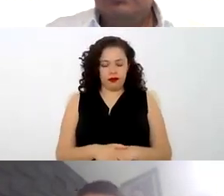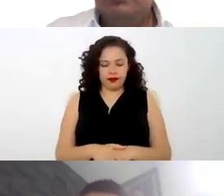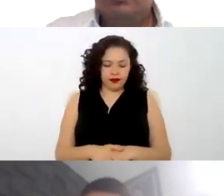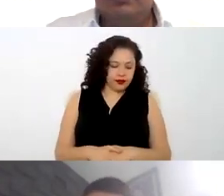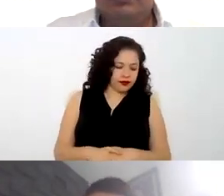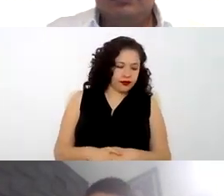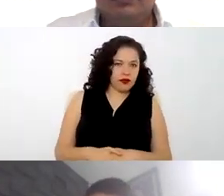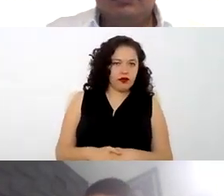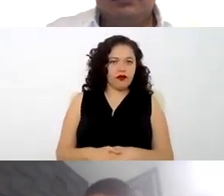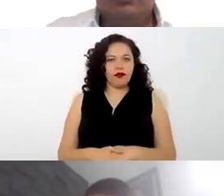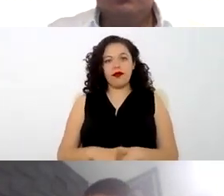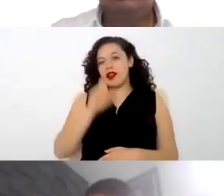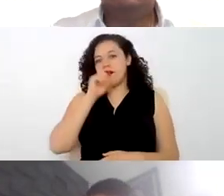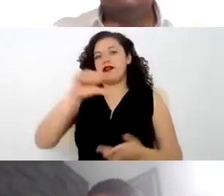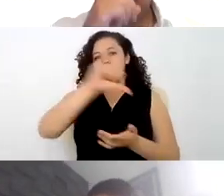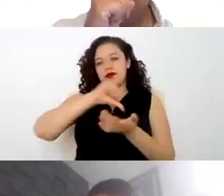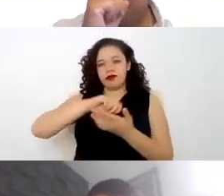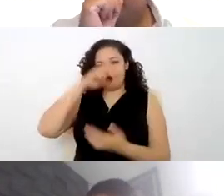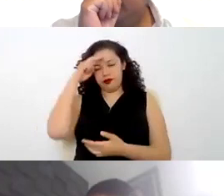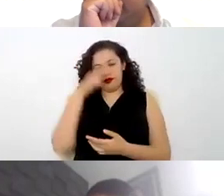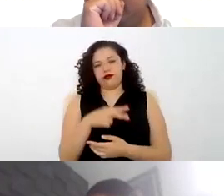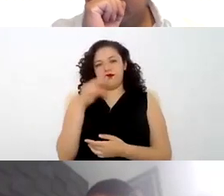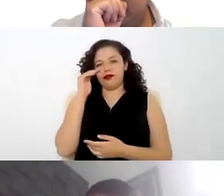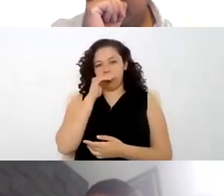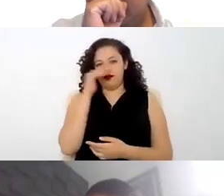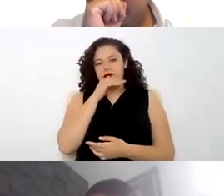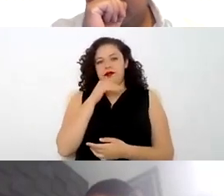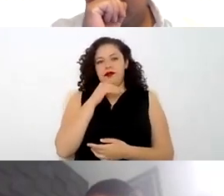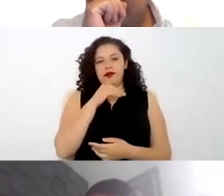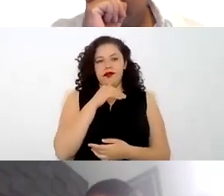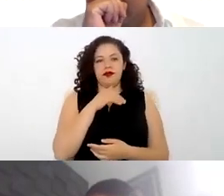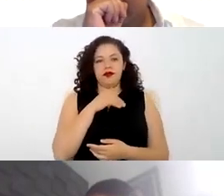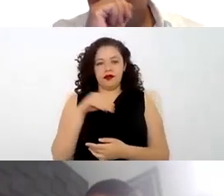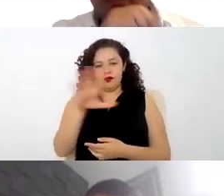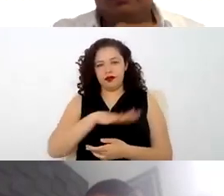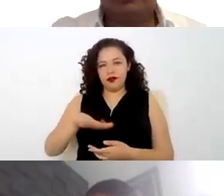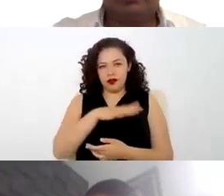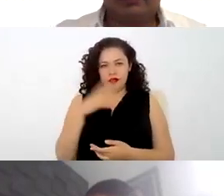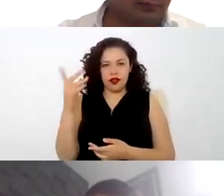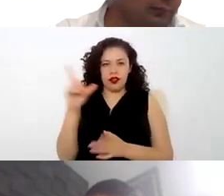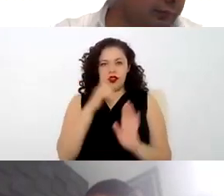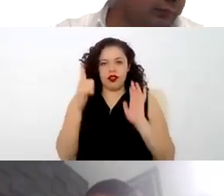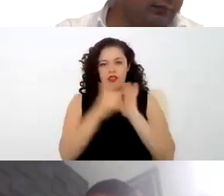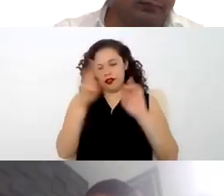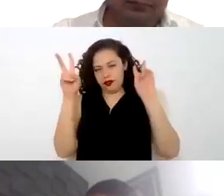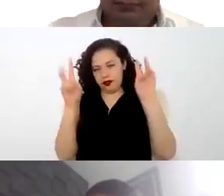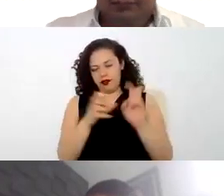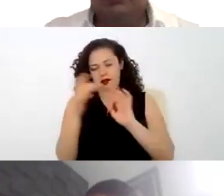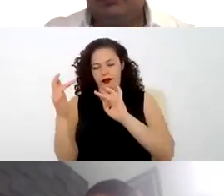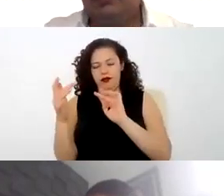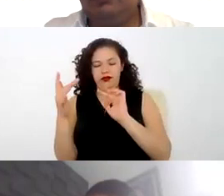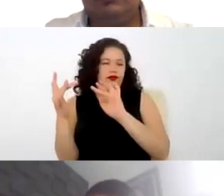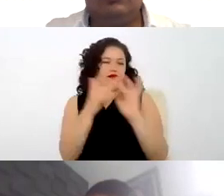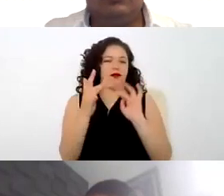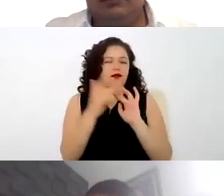También en Centro Mexicano Pro Bono, pues elaboramos distintos manuales legales con ayuda de nuestra red de abogados como